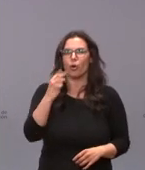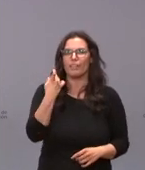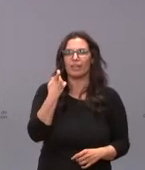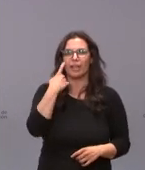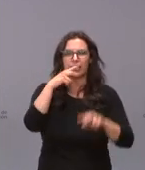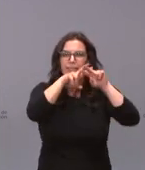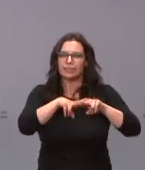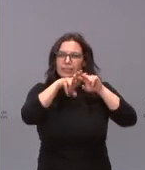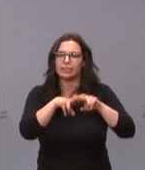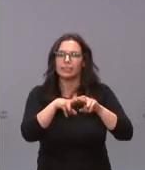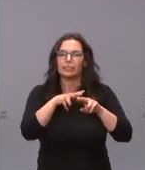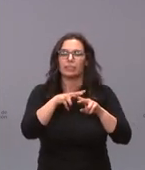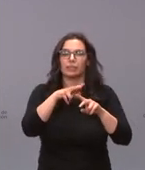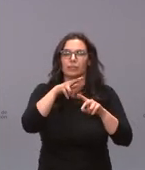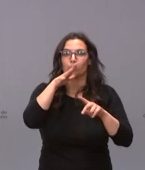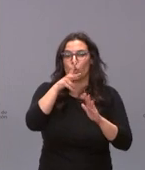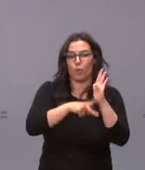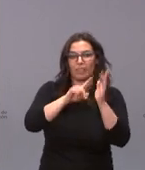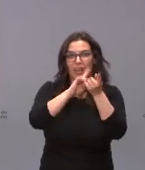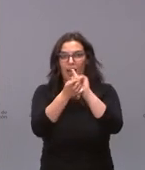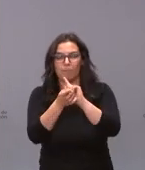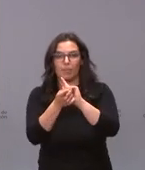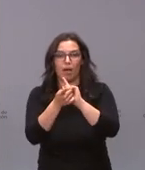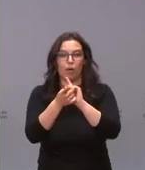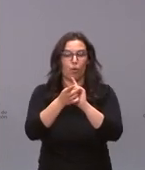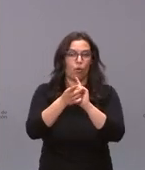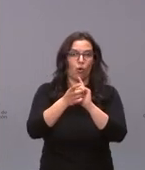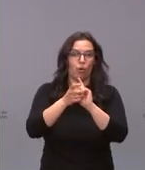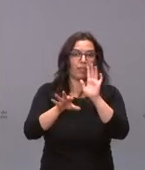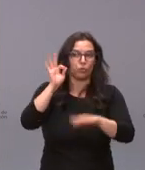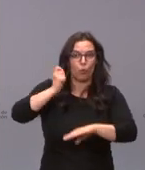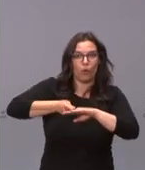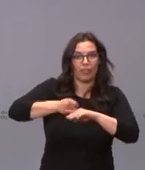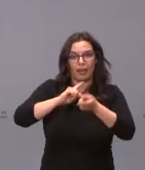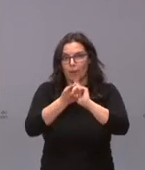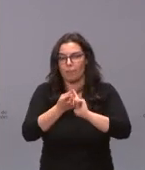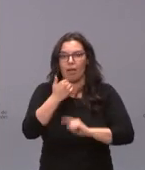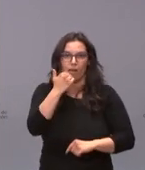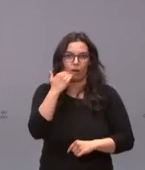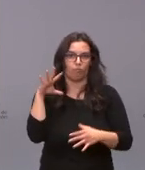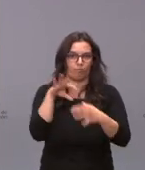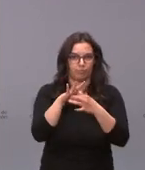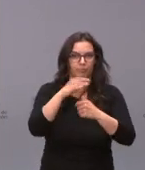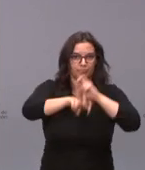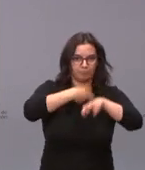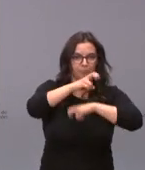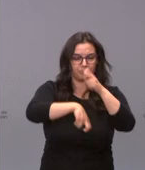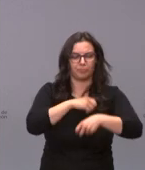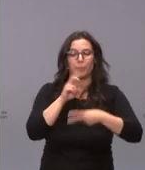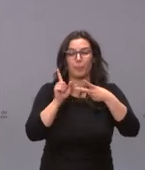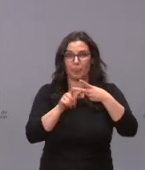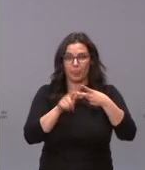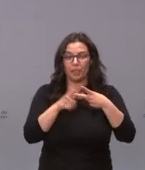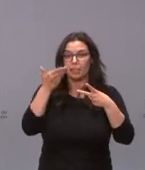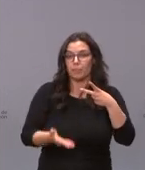como consecuencia de la variación de la normativa o de la jurisprudencia. La segunda de las cuestiones, que en este caso es muy